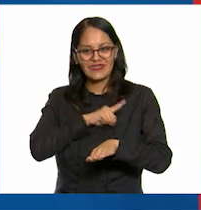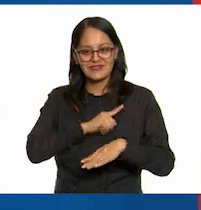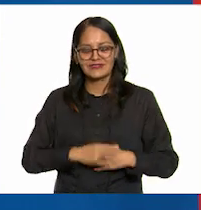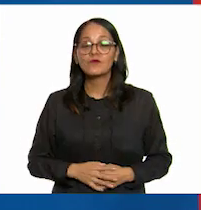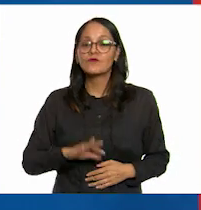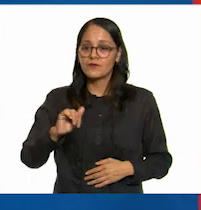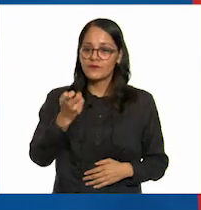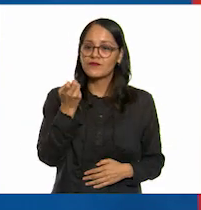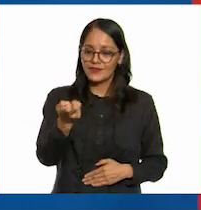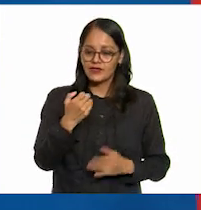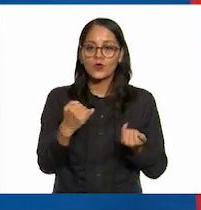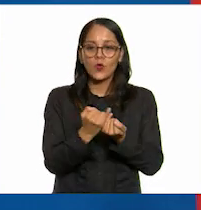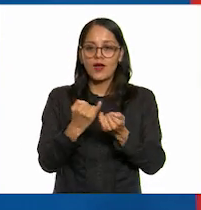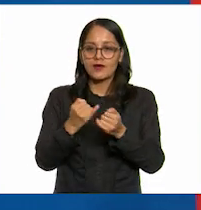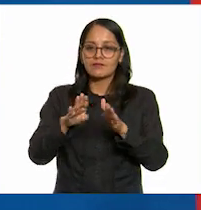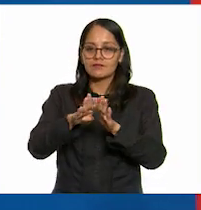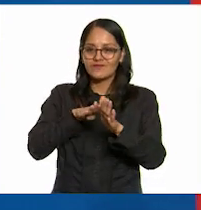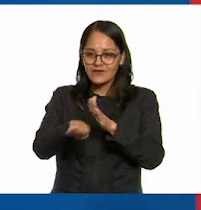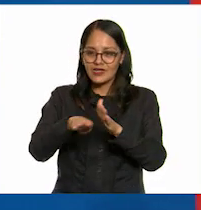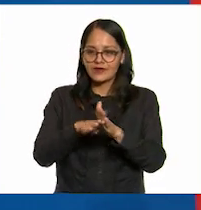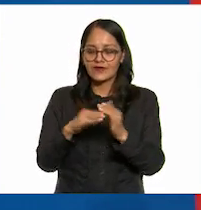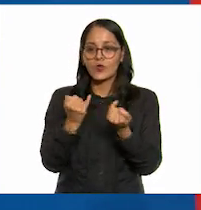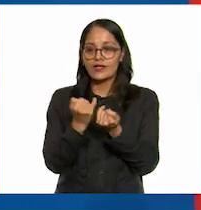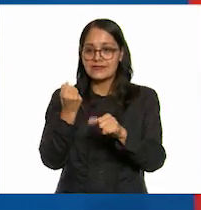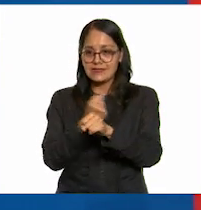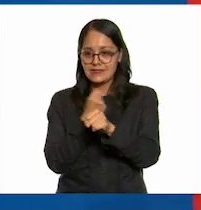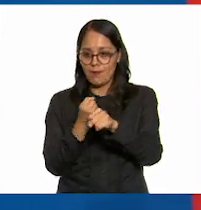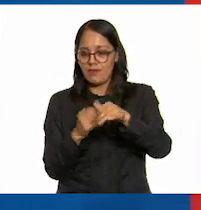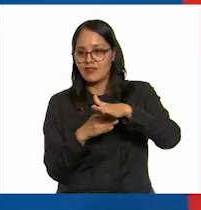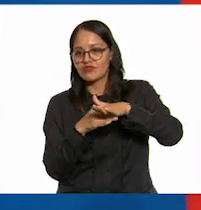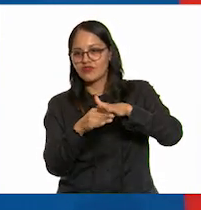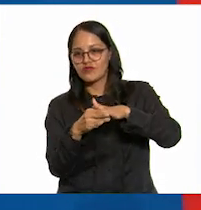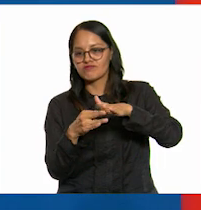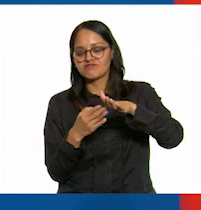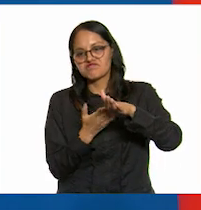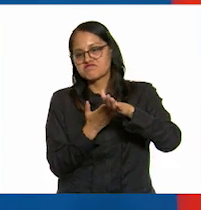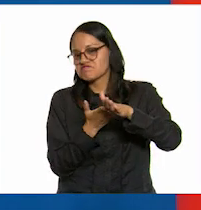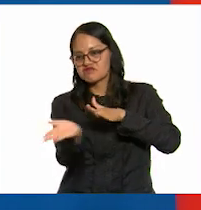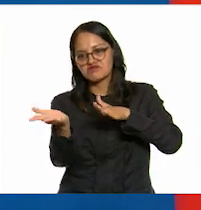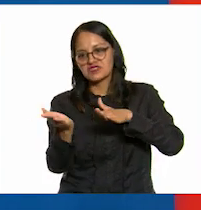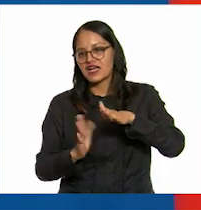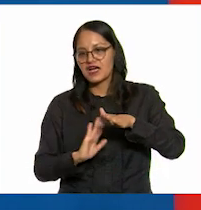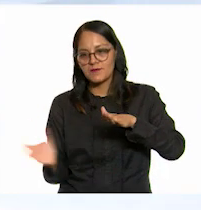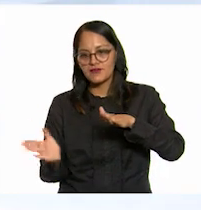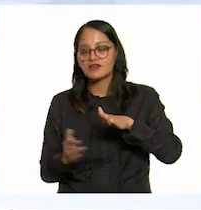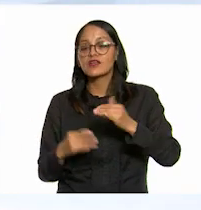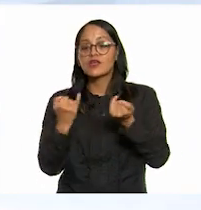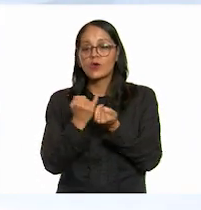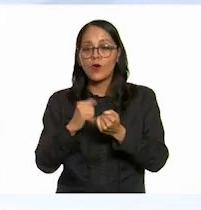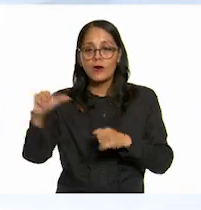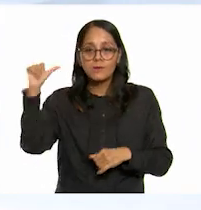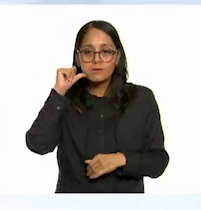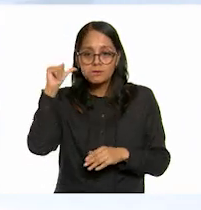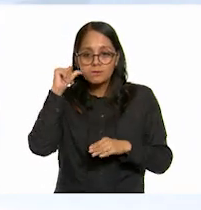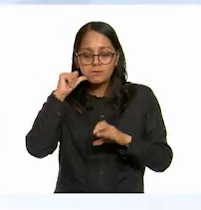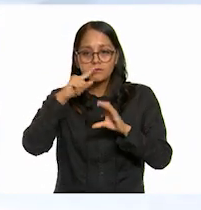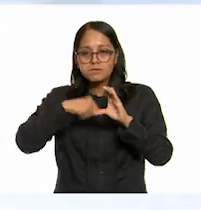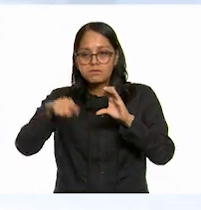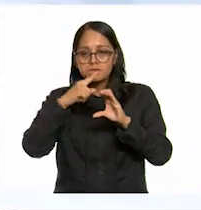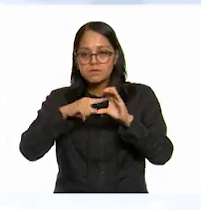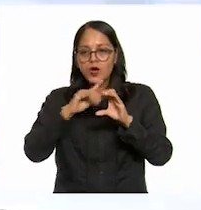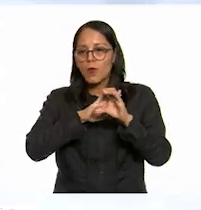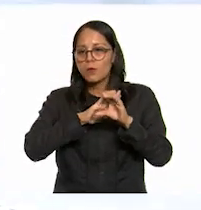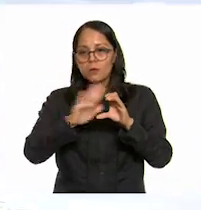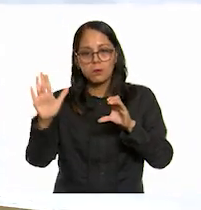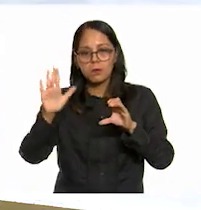efectos de la fricción también son el desgaste del calzado y de las llantas así como la reducción de la velocidad e incluso se genera